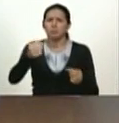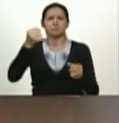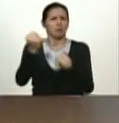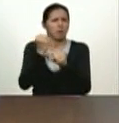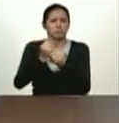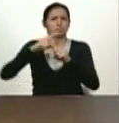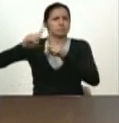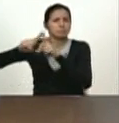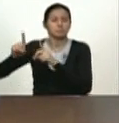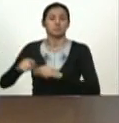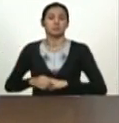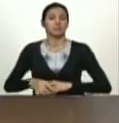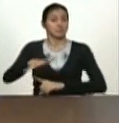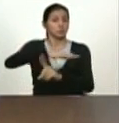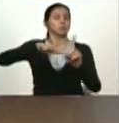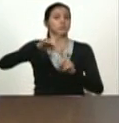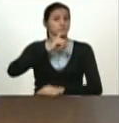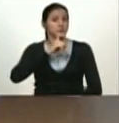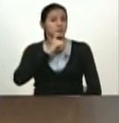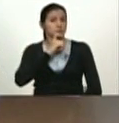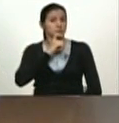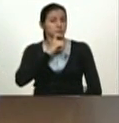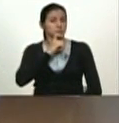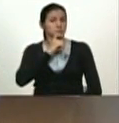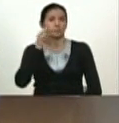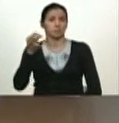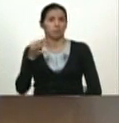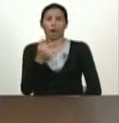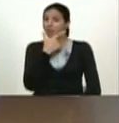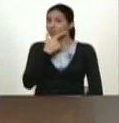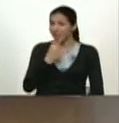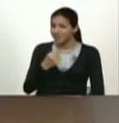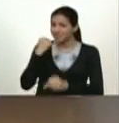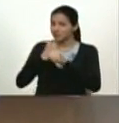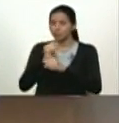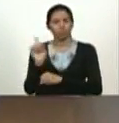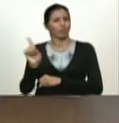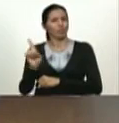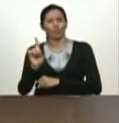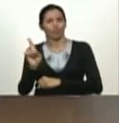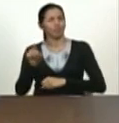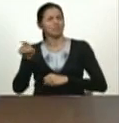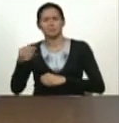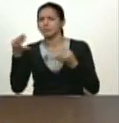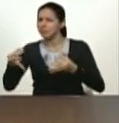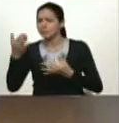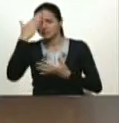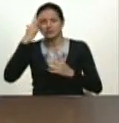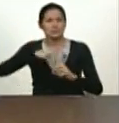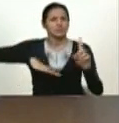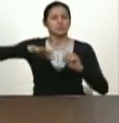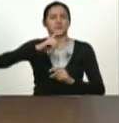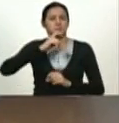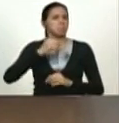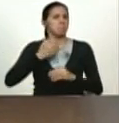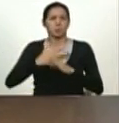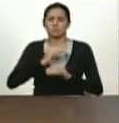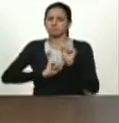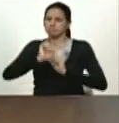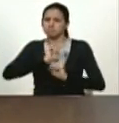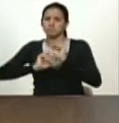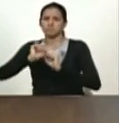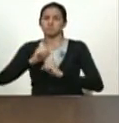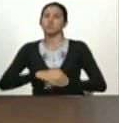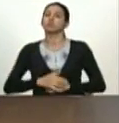circunstancias difíciles. No es que le haya tocado fácil. Yo lo llamé, bueno,